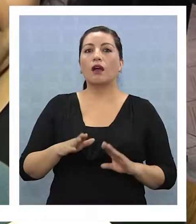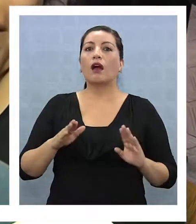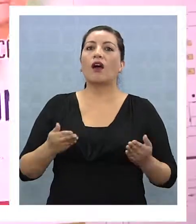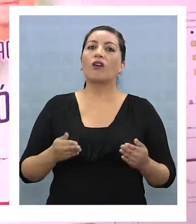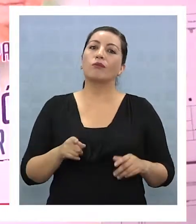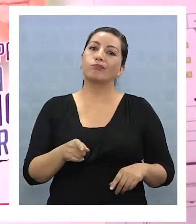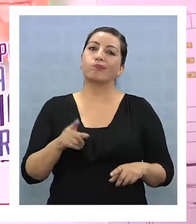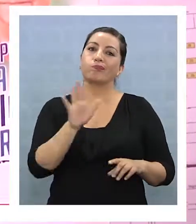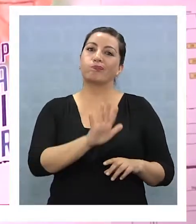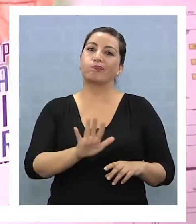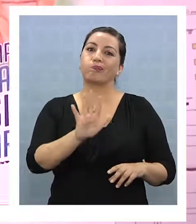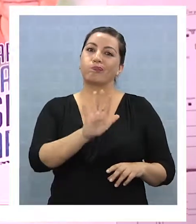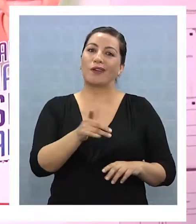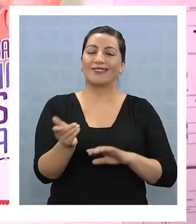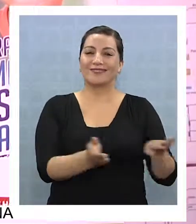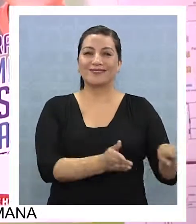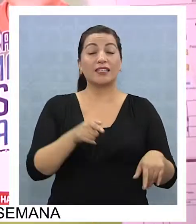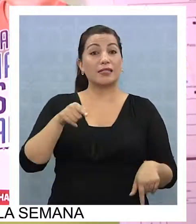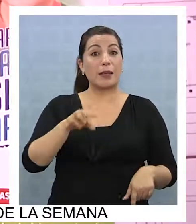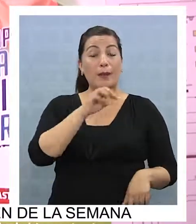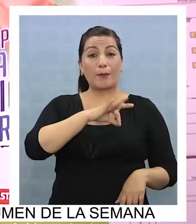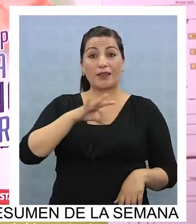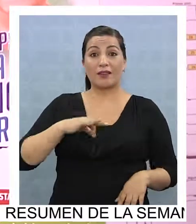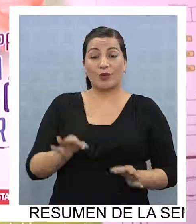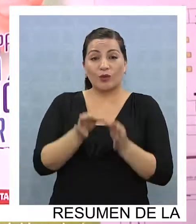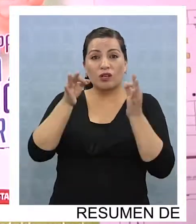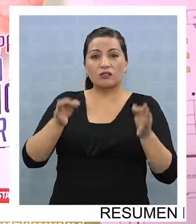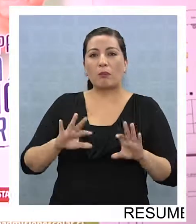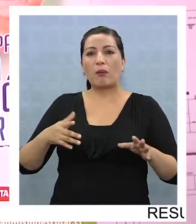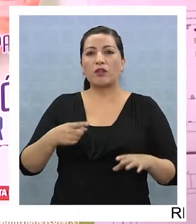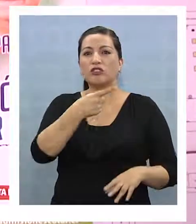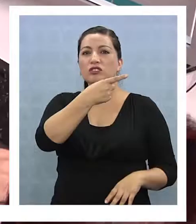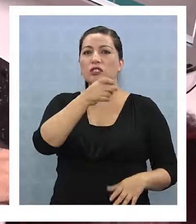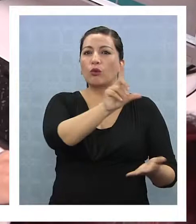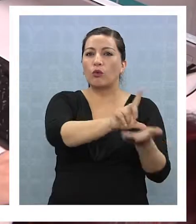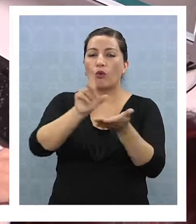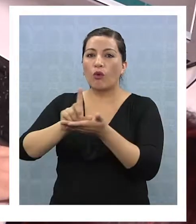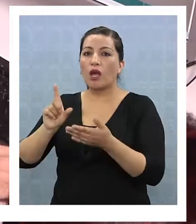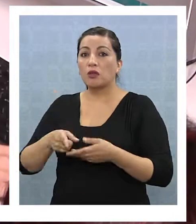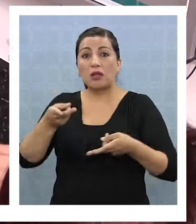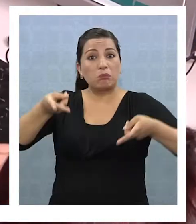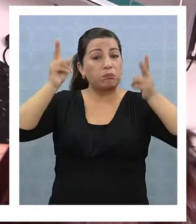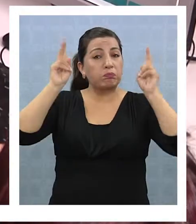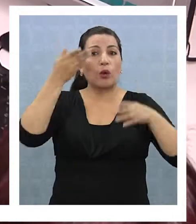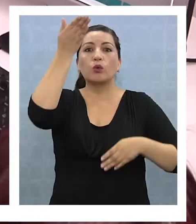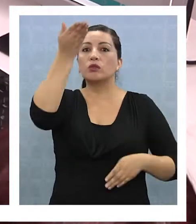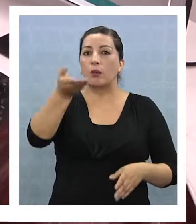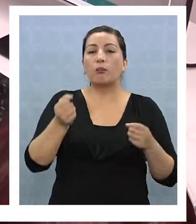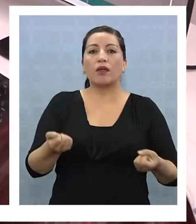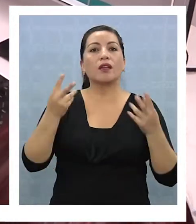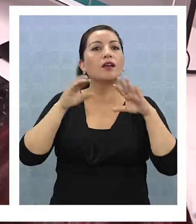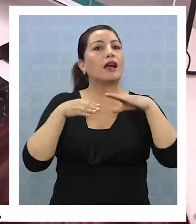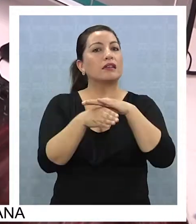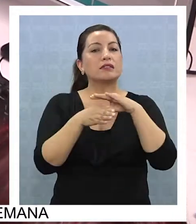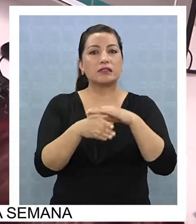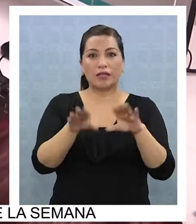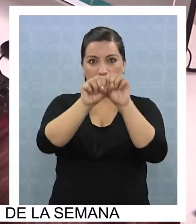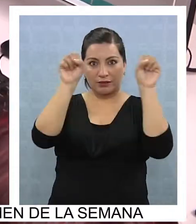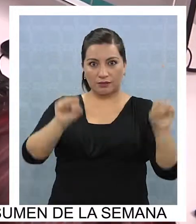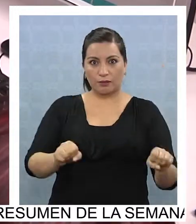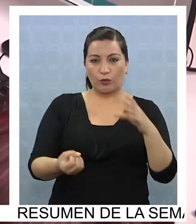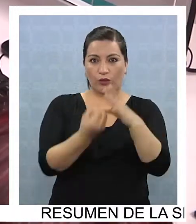pegada la página. Según indicaron desde el Mineduc, son aproximadamente 100 lugares habilitados donde usted podrá acceder al sistema.